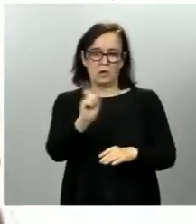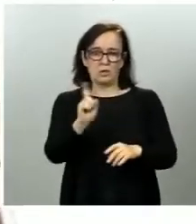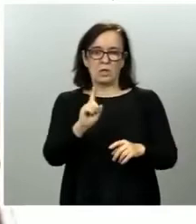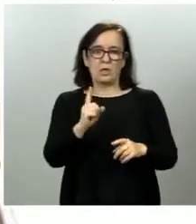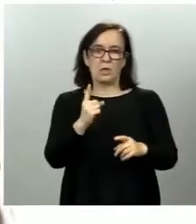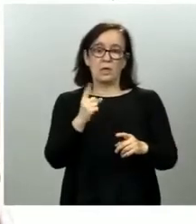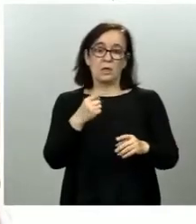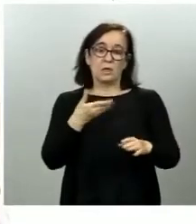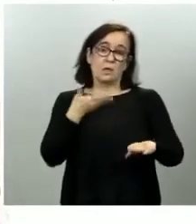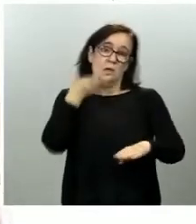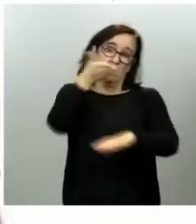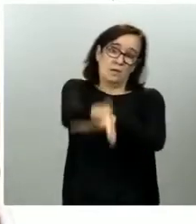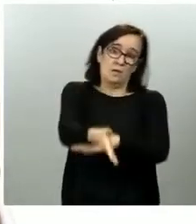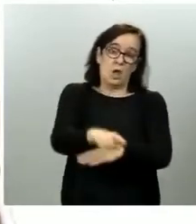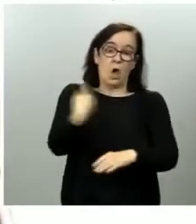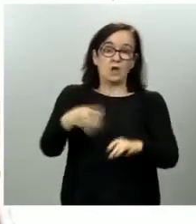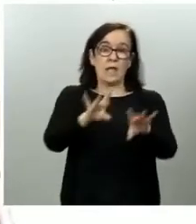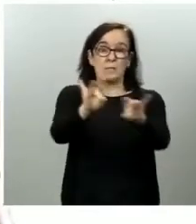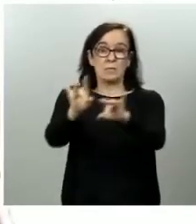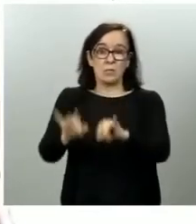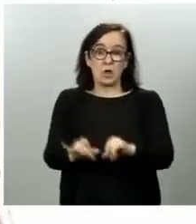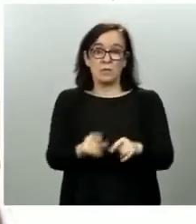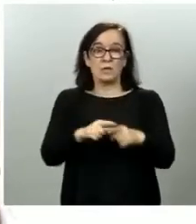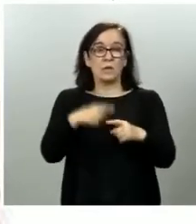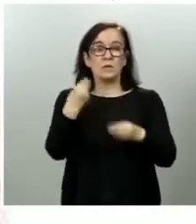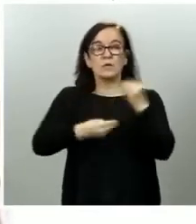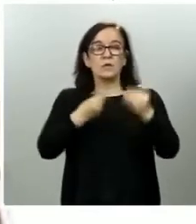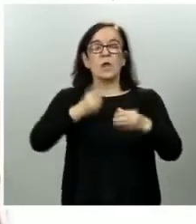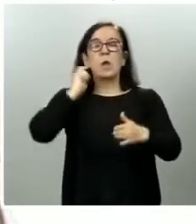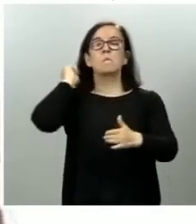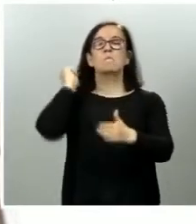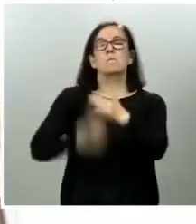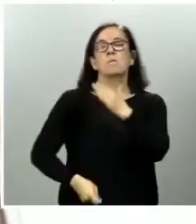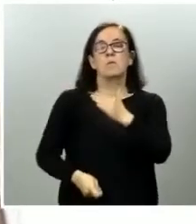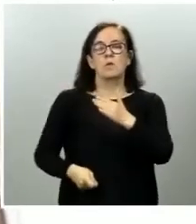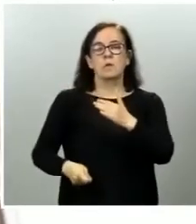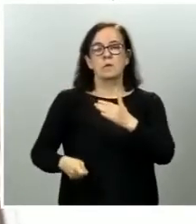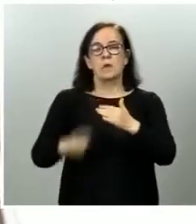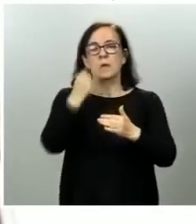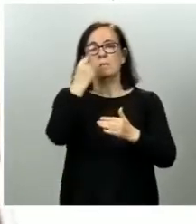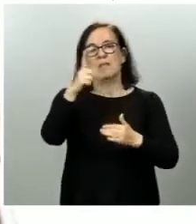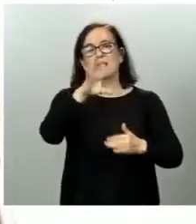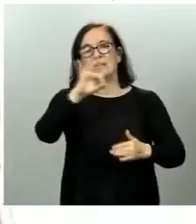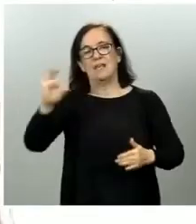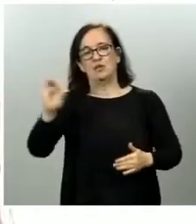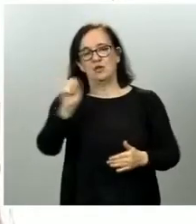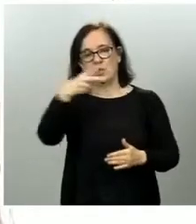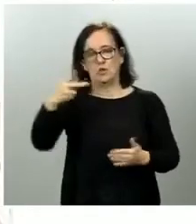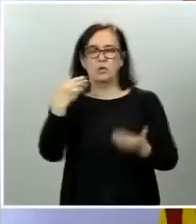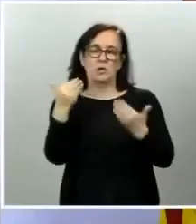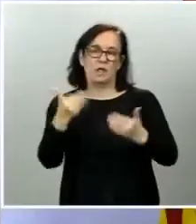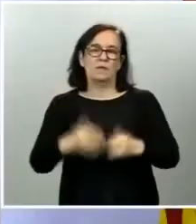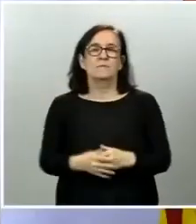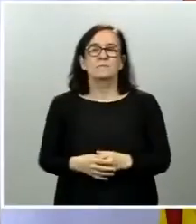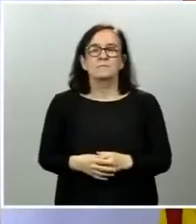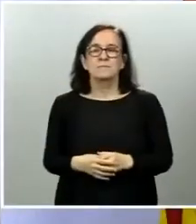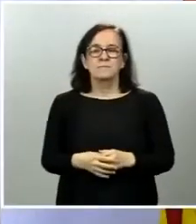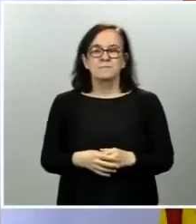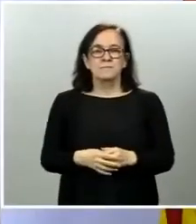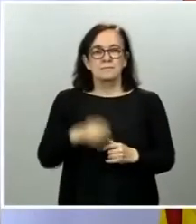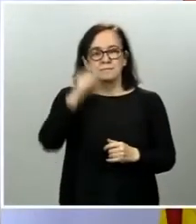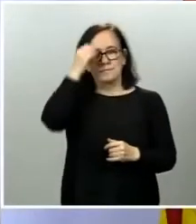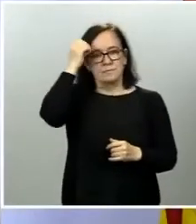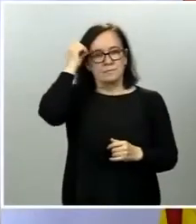otra provincia, se enfrenta a una multa de unos 1.500 euros. Gracias. Muchas gracias,